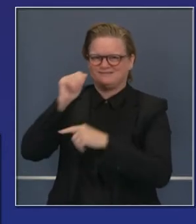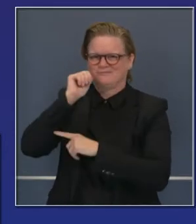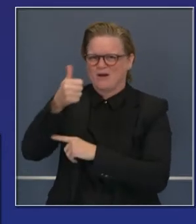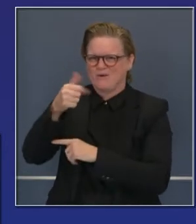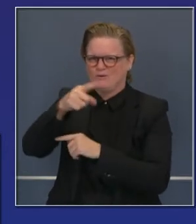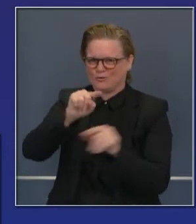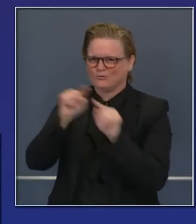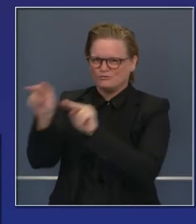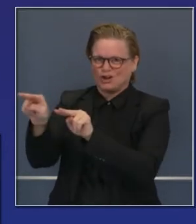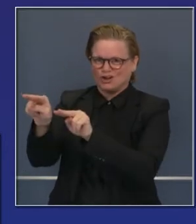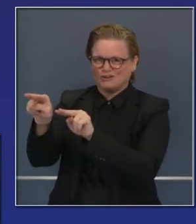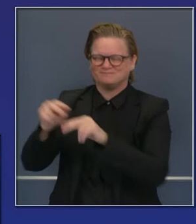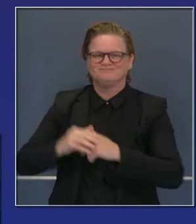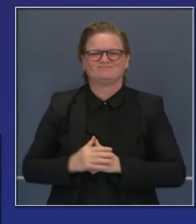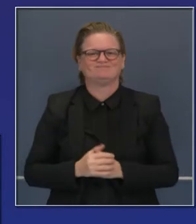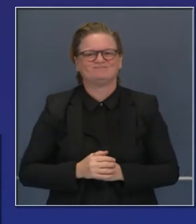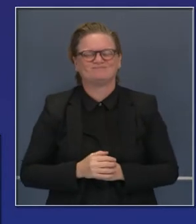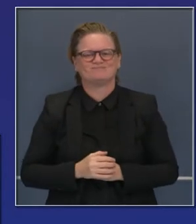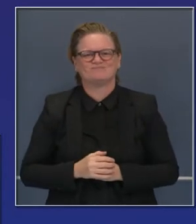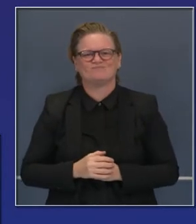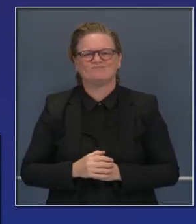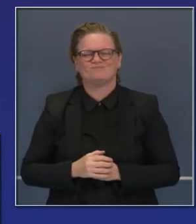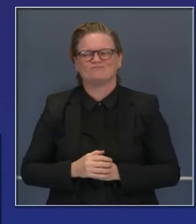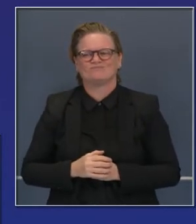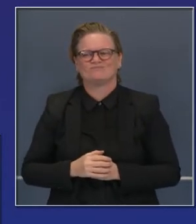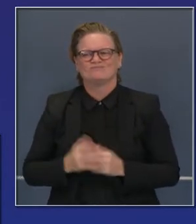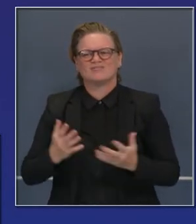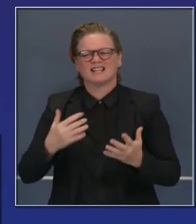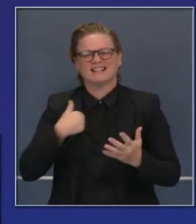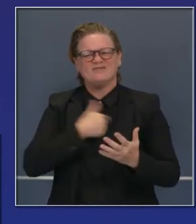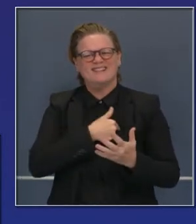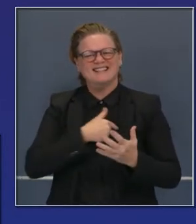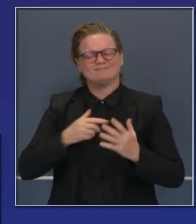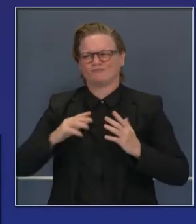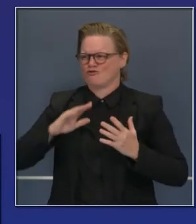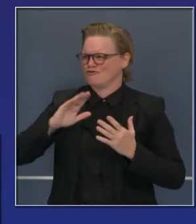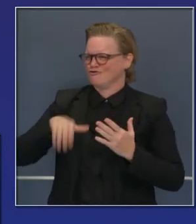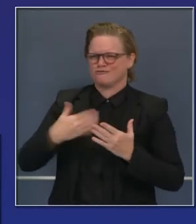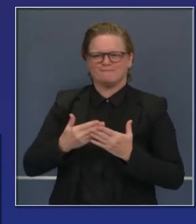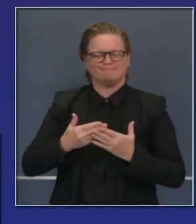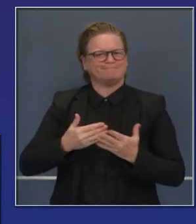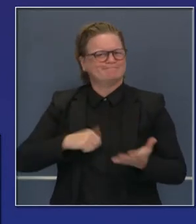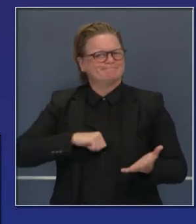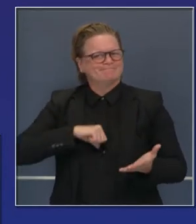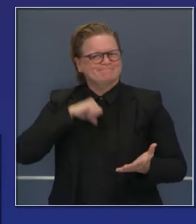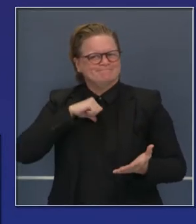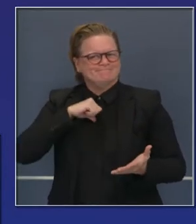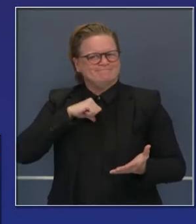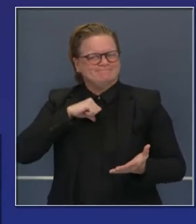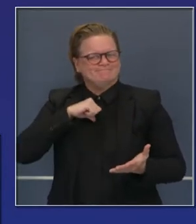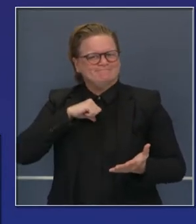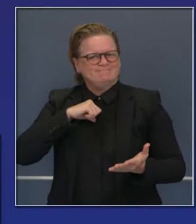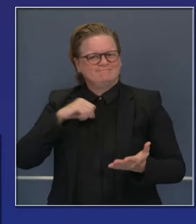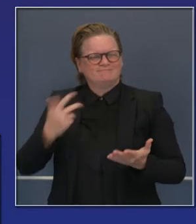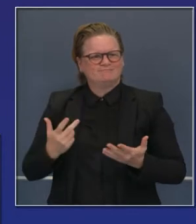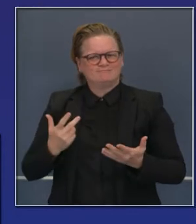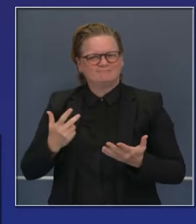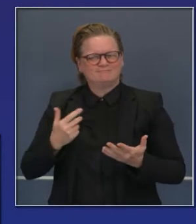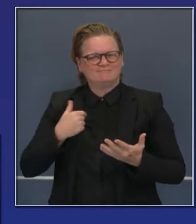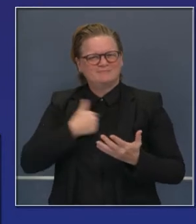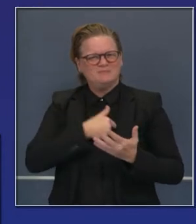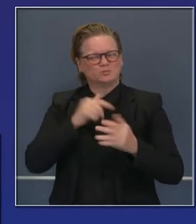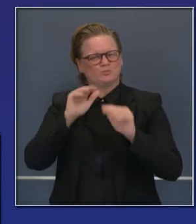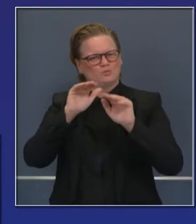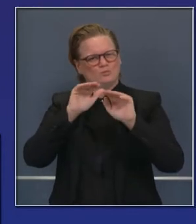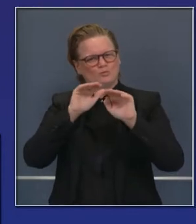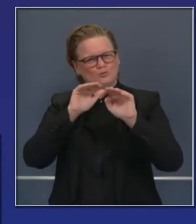tenemos un programa y para mí es algo sorprendente que no ha generado más atención este programa. Pero tendremos